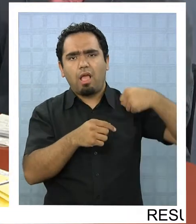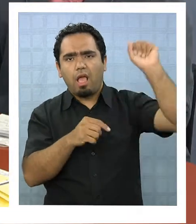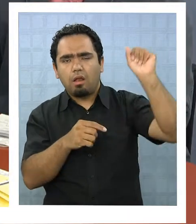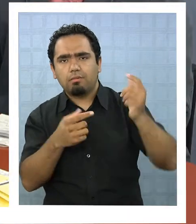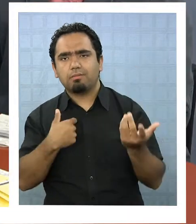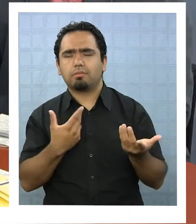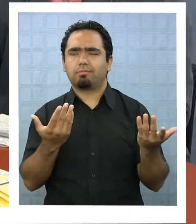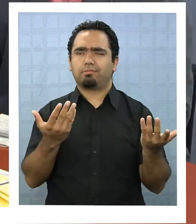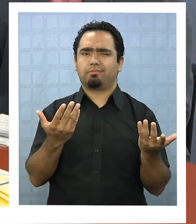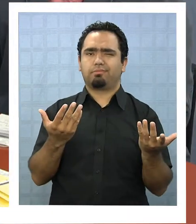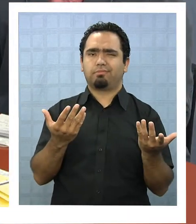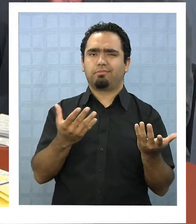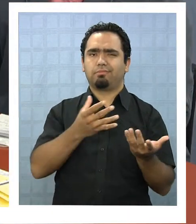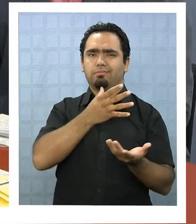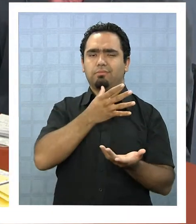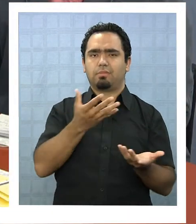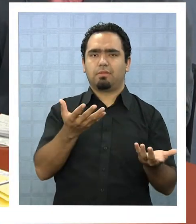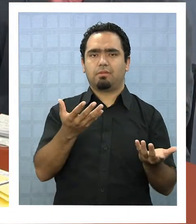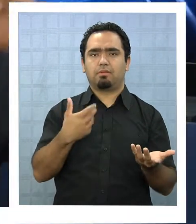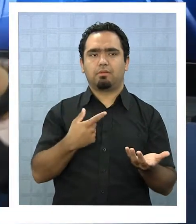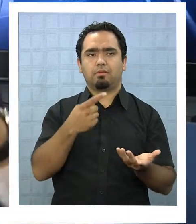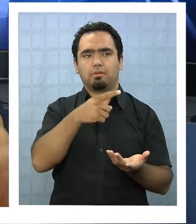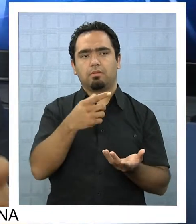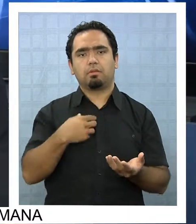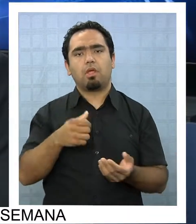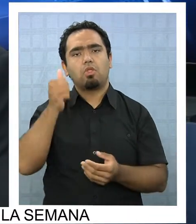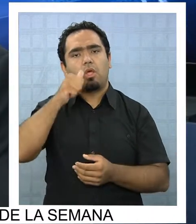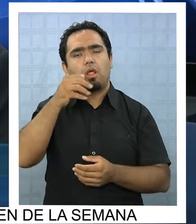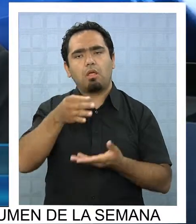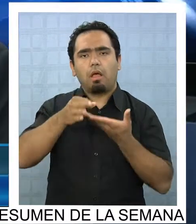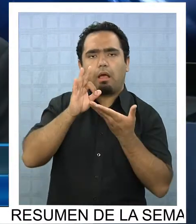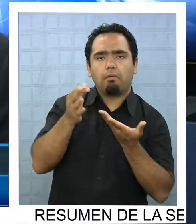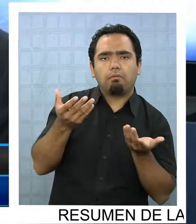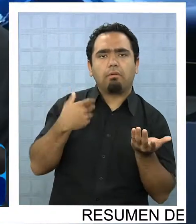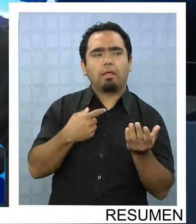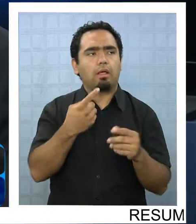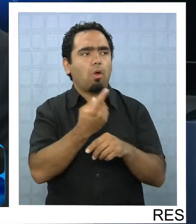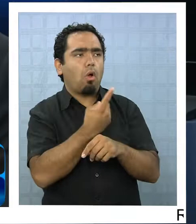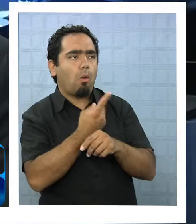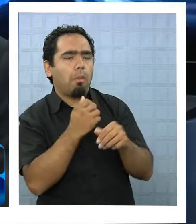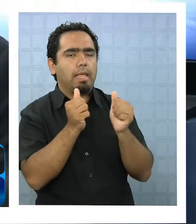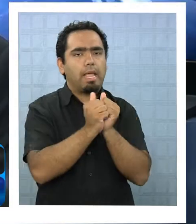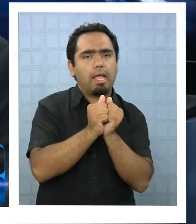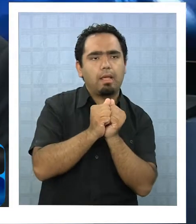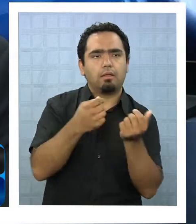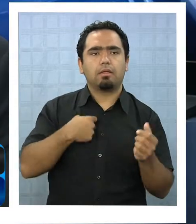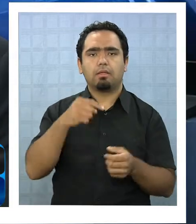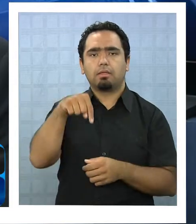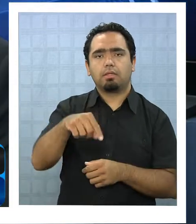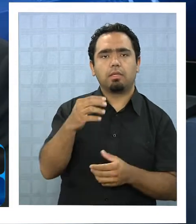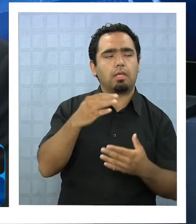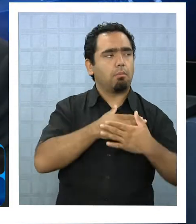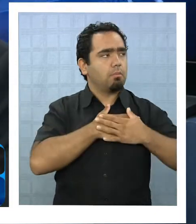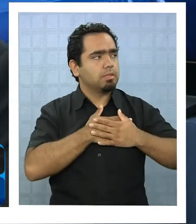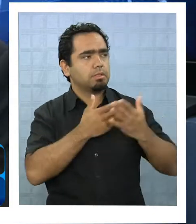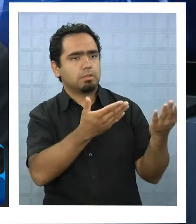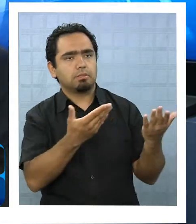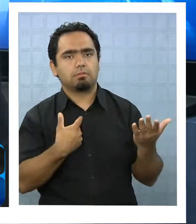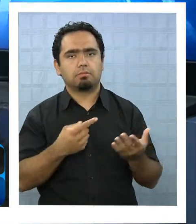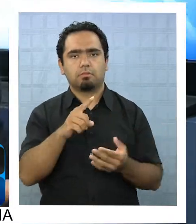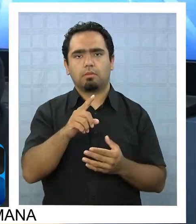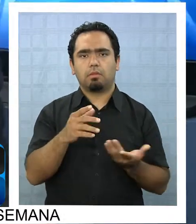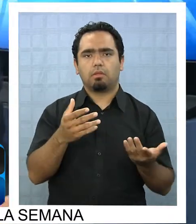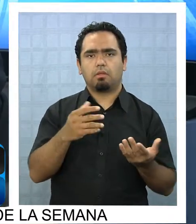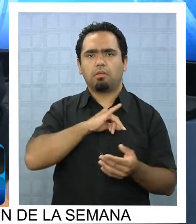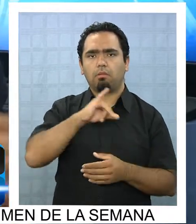realidad porque es demasiado fácil todos los días con un cafecito una tostada hoy compañero aquí la Michelle una reformista son todos unos vendidos